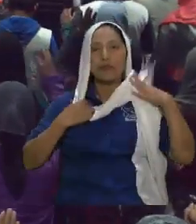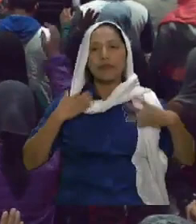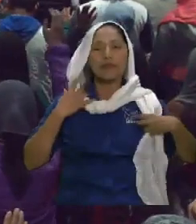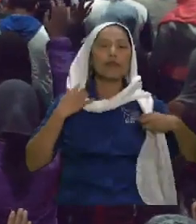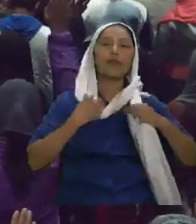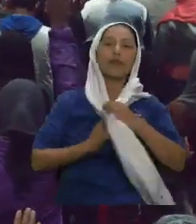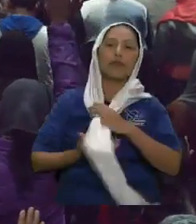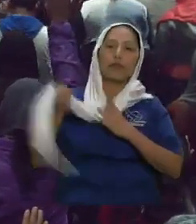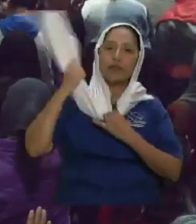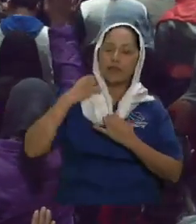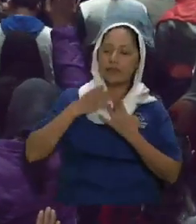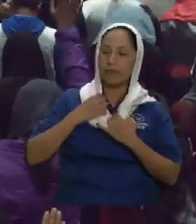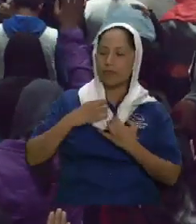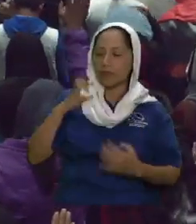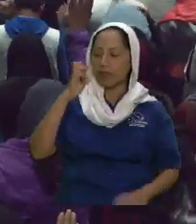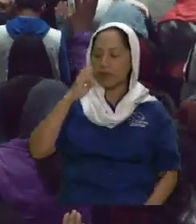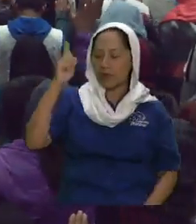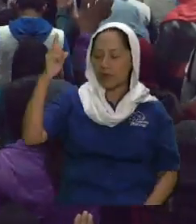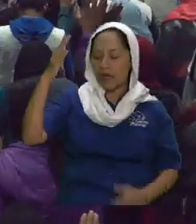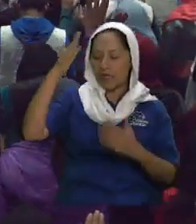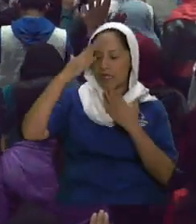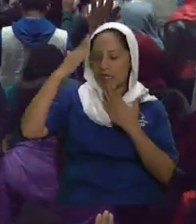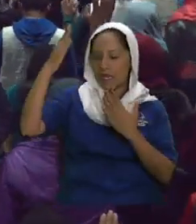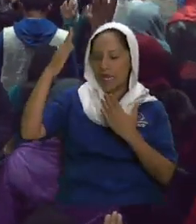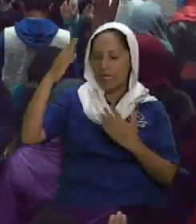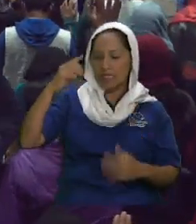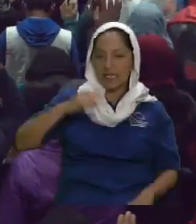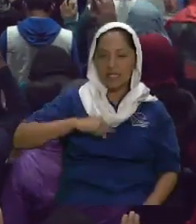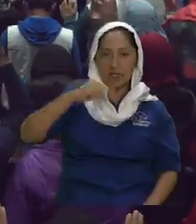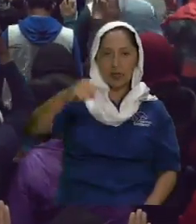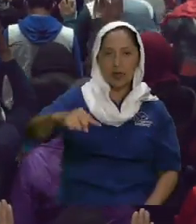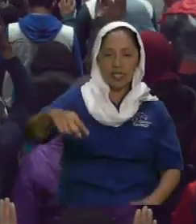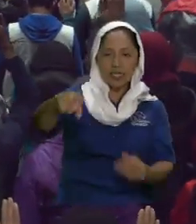eso es levante su oración para bendecirlo